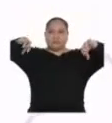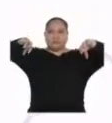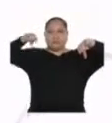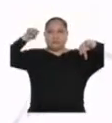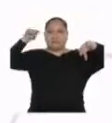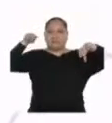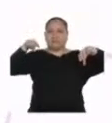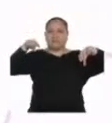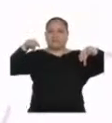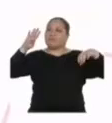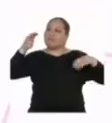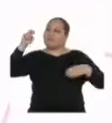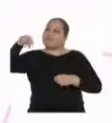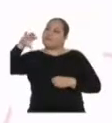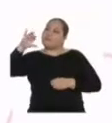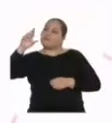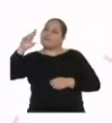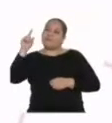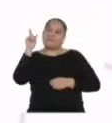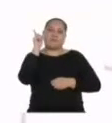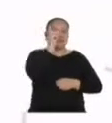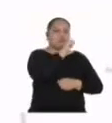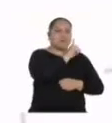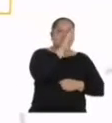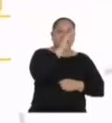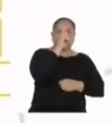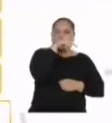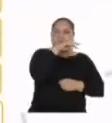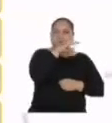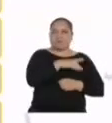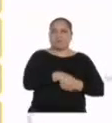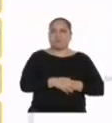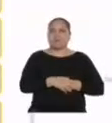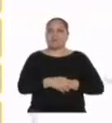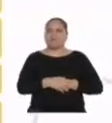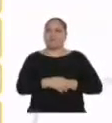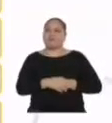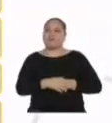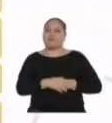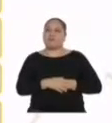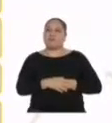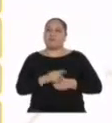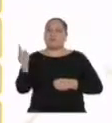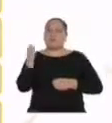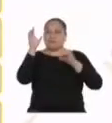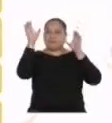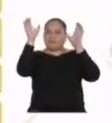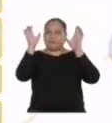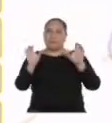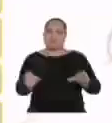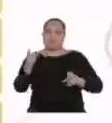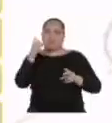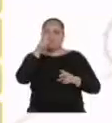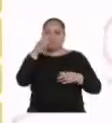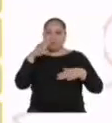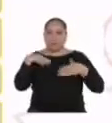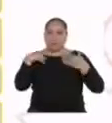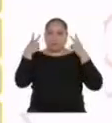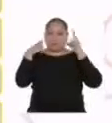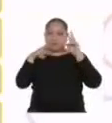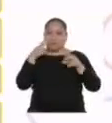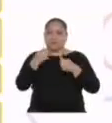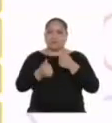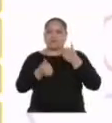en sistema financiero bancario y sistema financiero no bancario. En este gráfico puedes ver